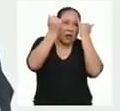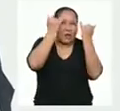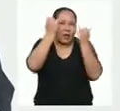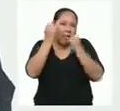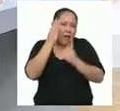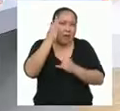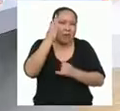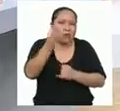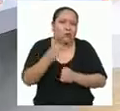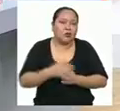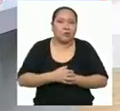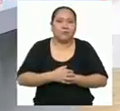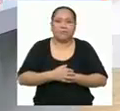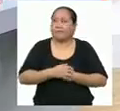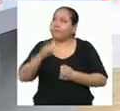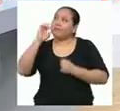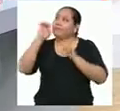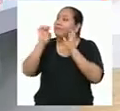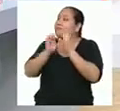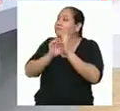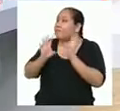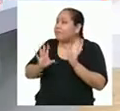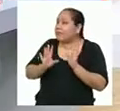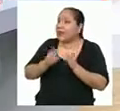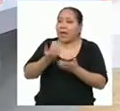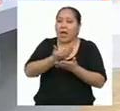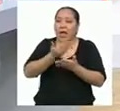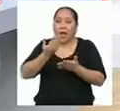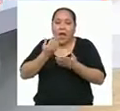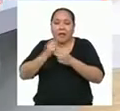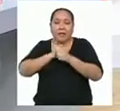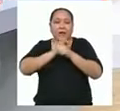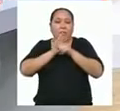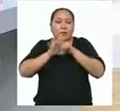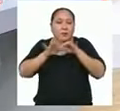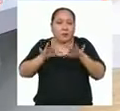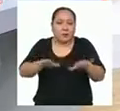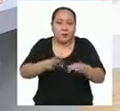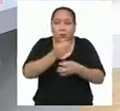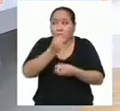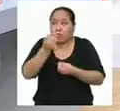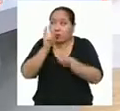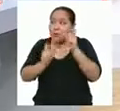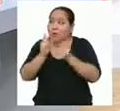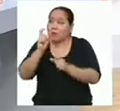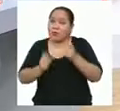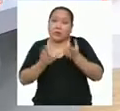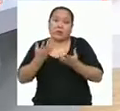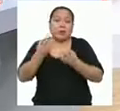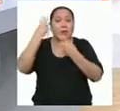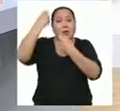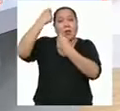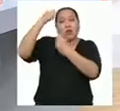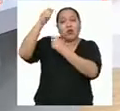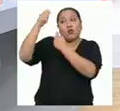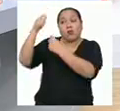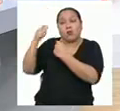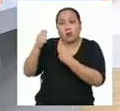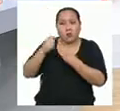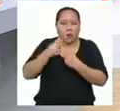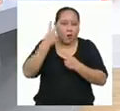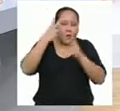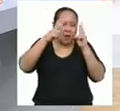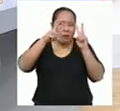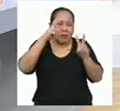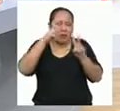mirada al futuro. Por ejemplo, antes de la pandemia, seguro muchas personas del sector turismo habían hecho